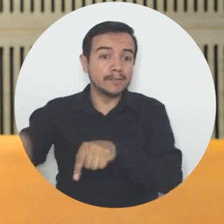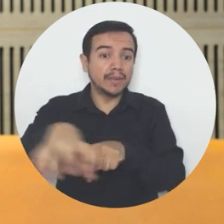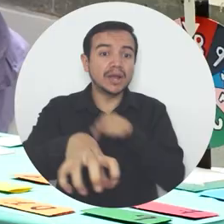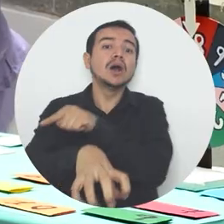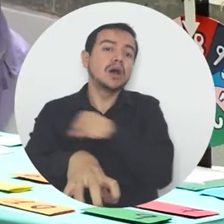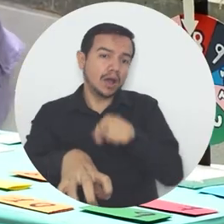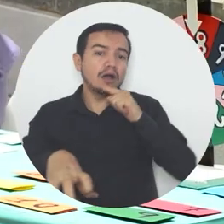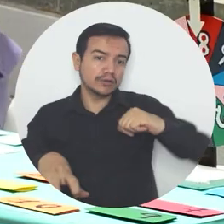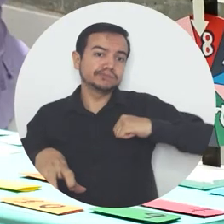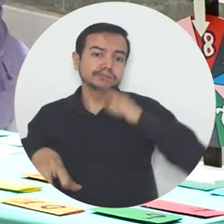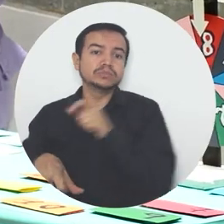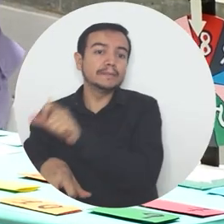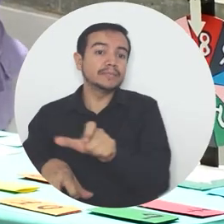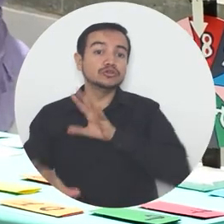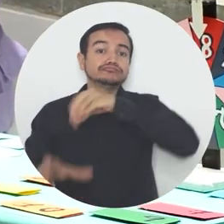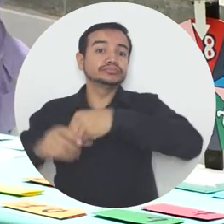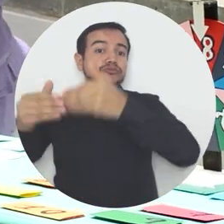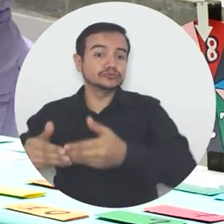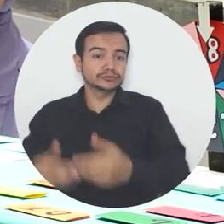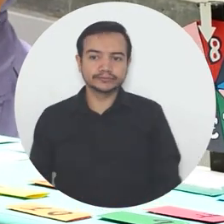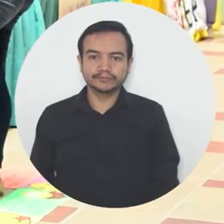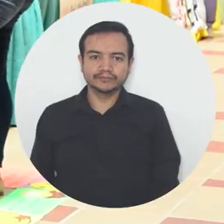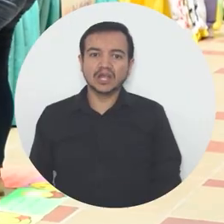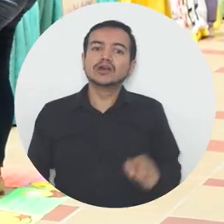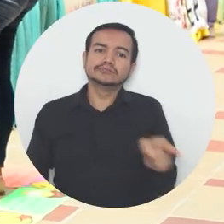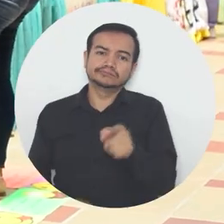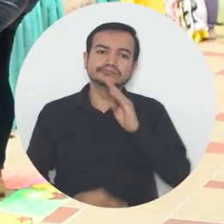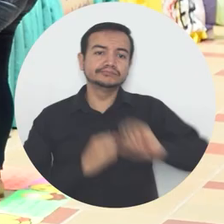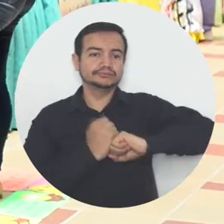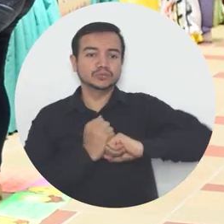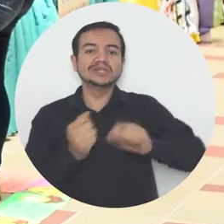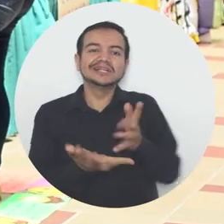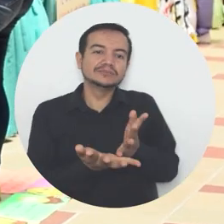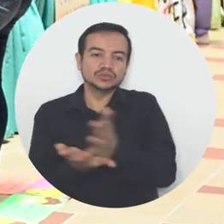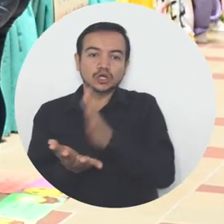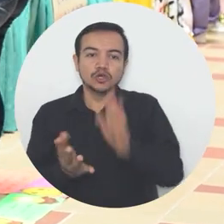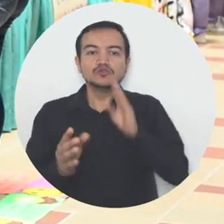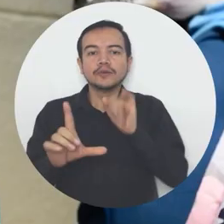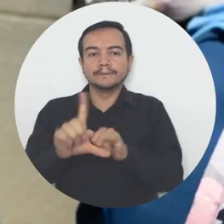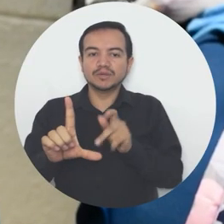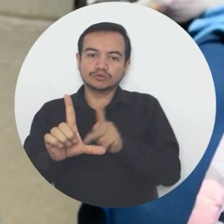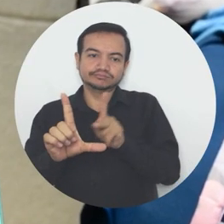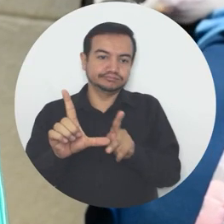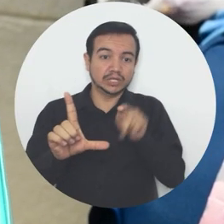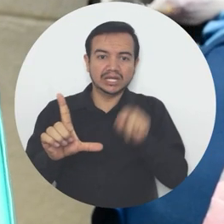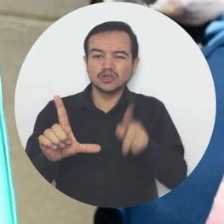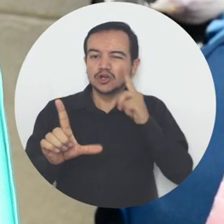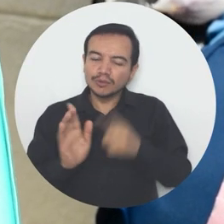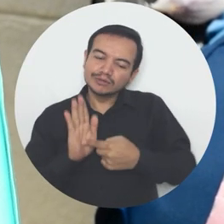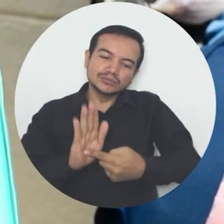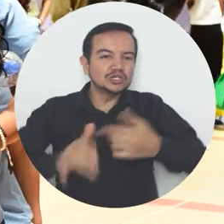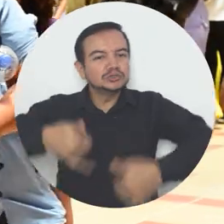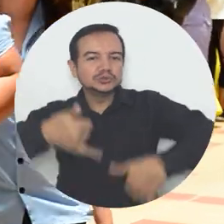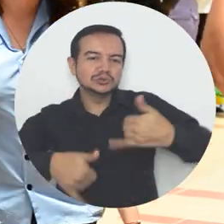discapacidad. Este espacio académico también tuvo participación de los estudiantes del programa de licenciatura en educación infantil, quienes a través